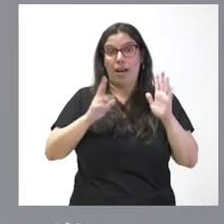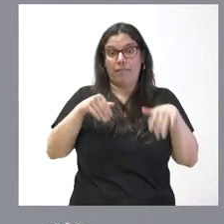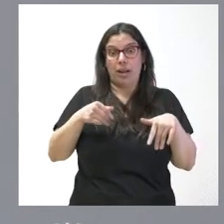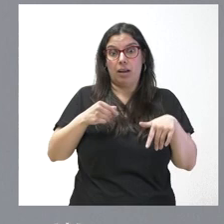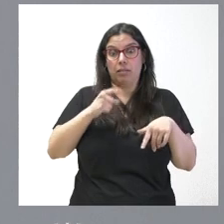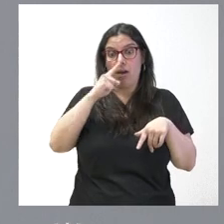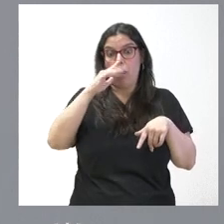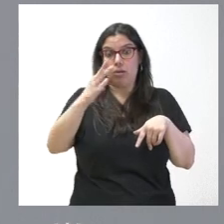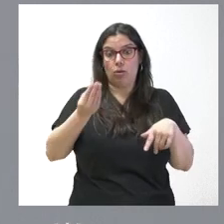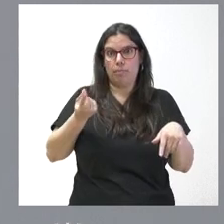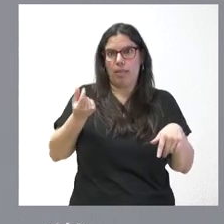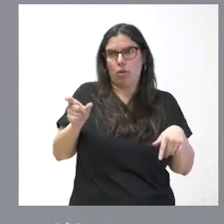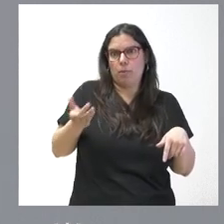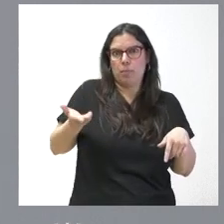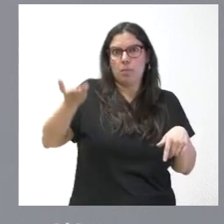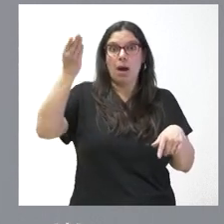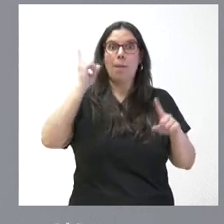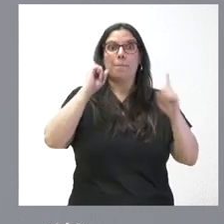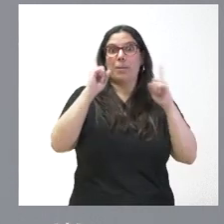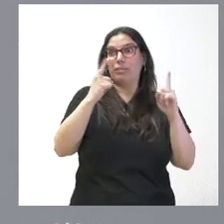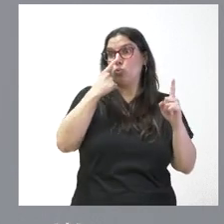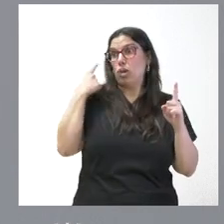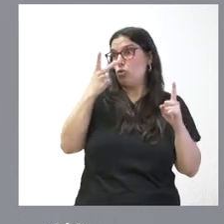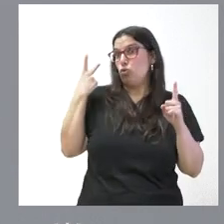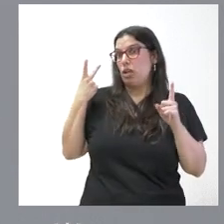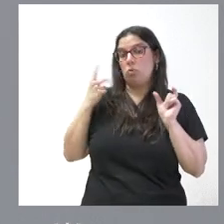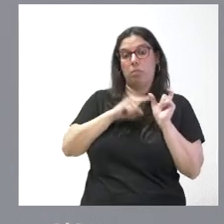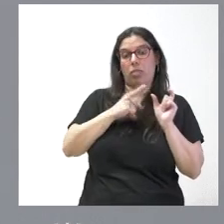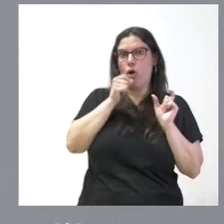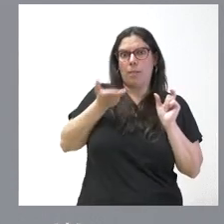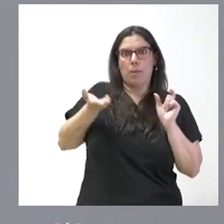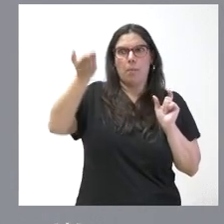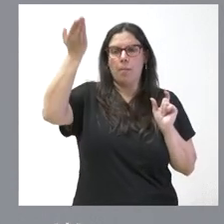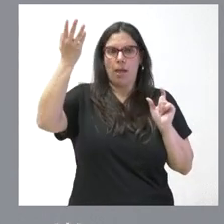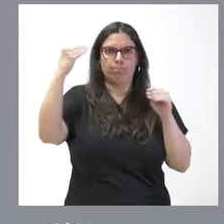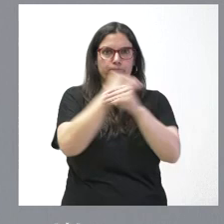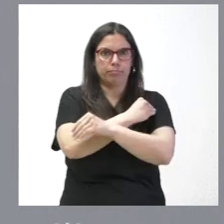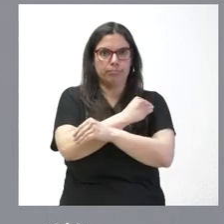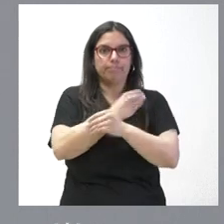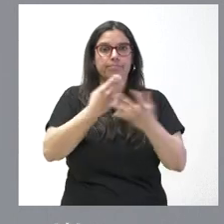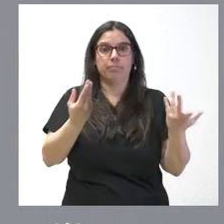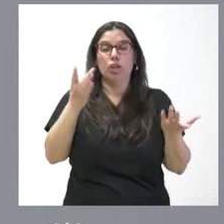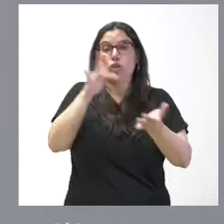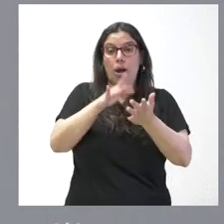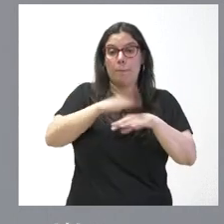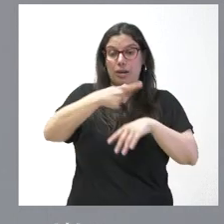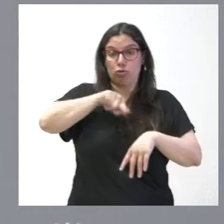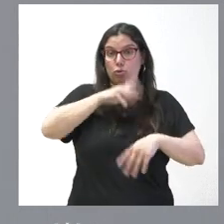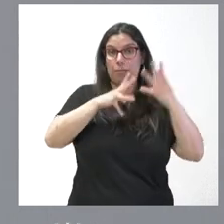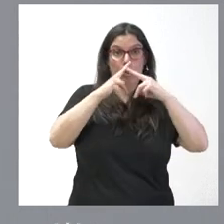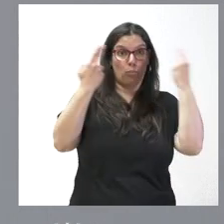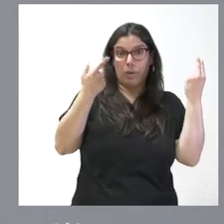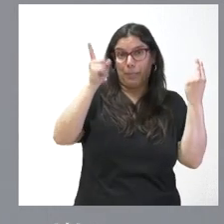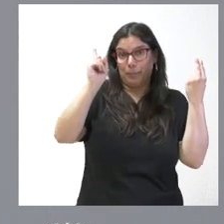de lo que se había previsto hace tan solo uno o dos años pero esto pasa para la administración pública y